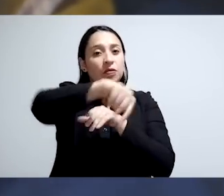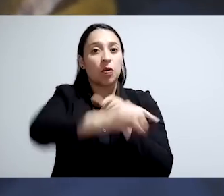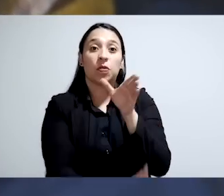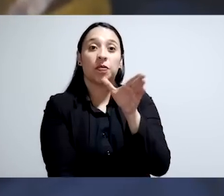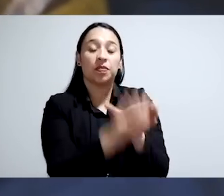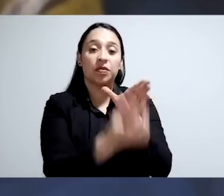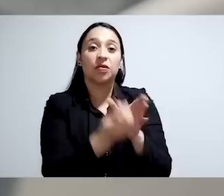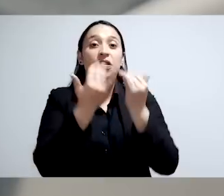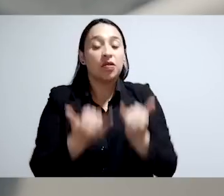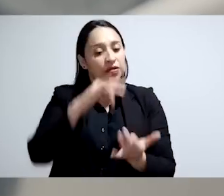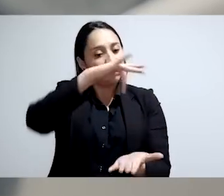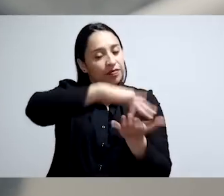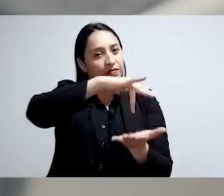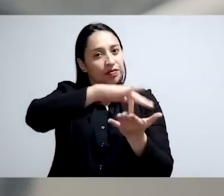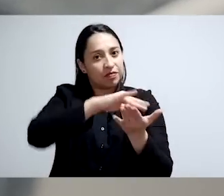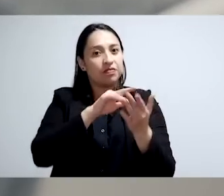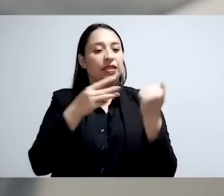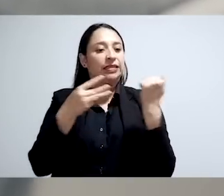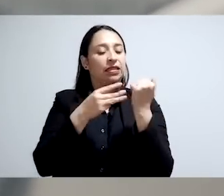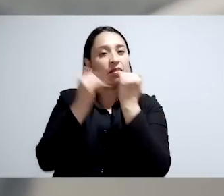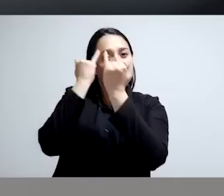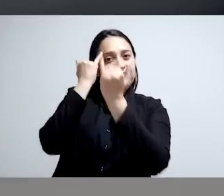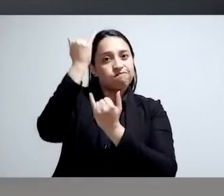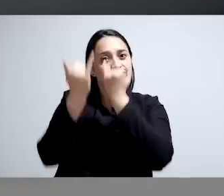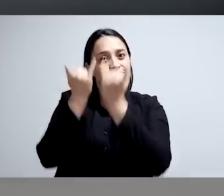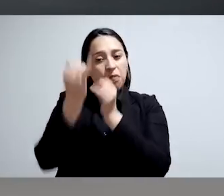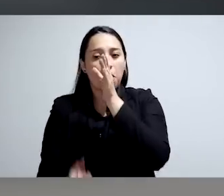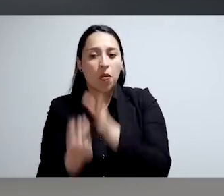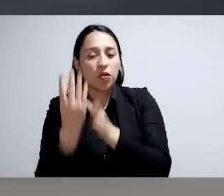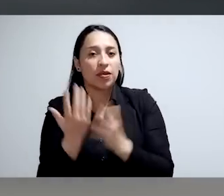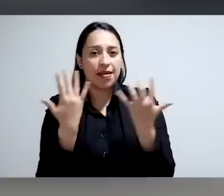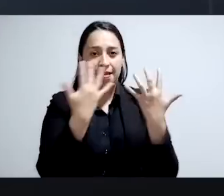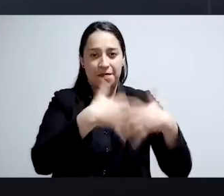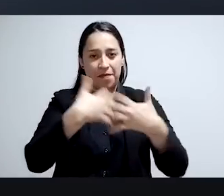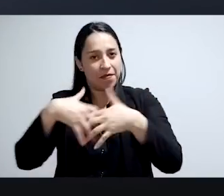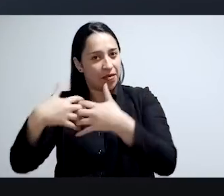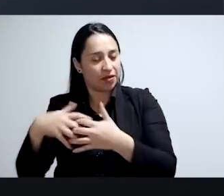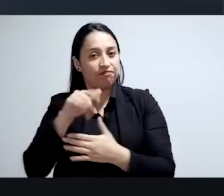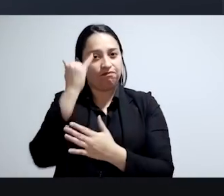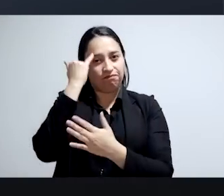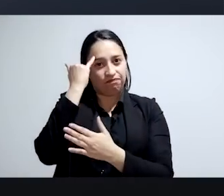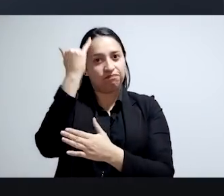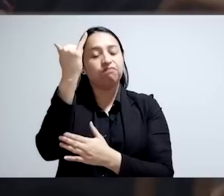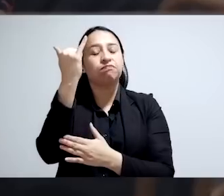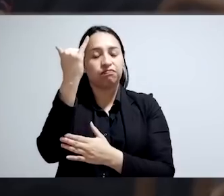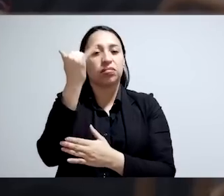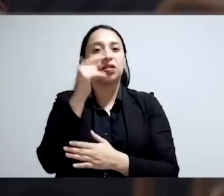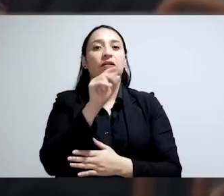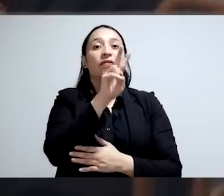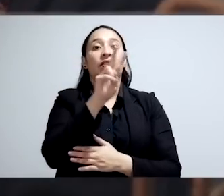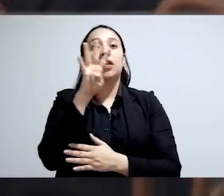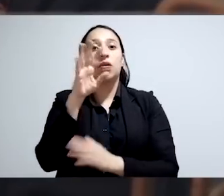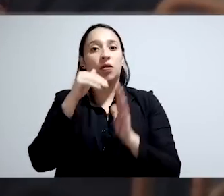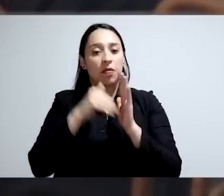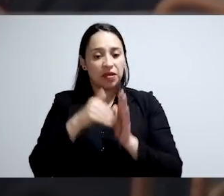para invitar al sector productivo a participar en SENA Innova Productividad para las empresas. Una iniciativa que